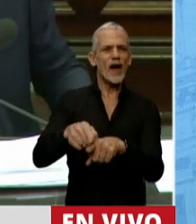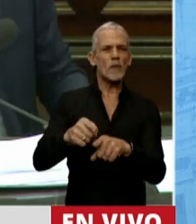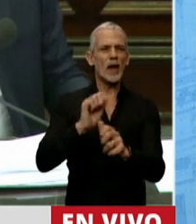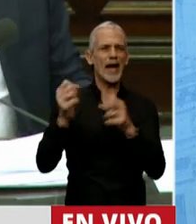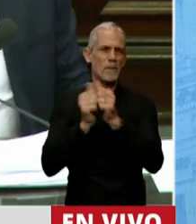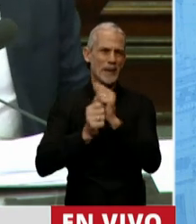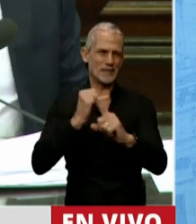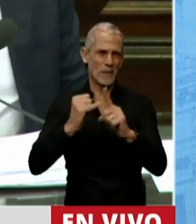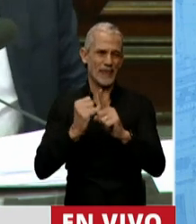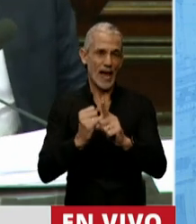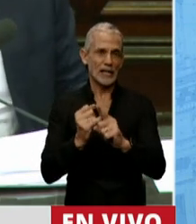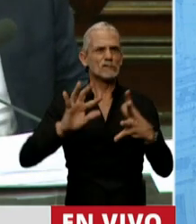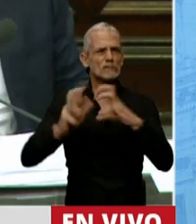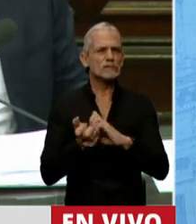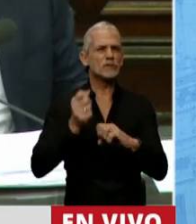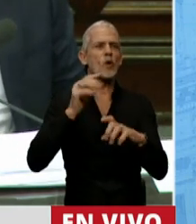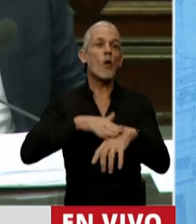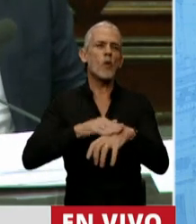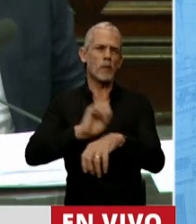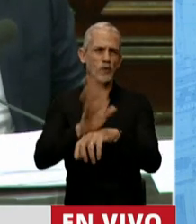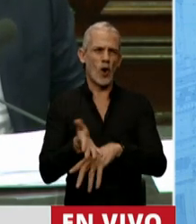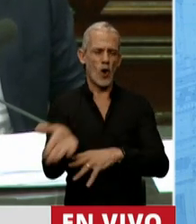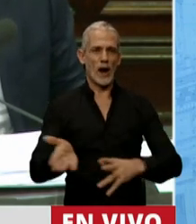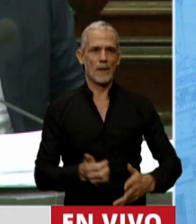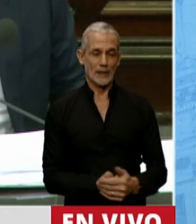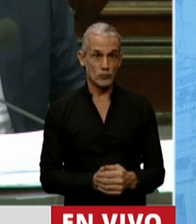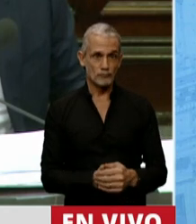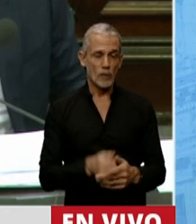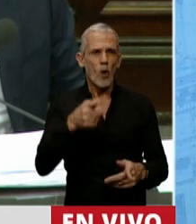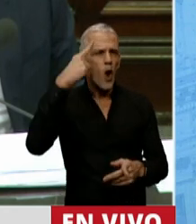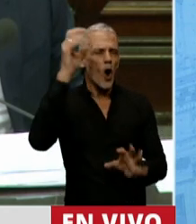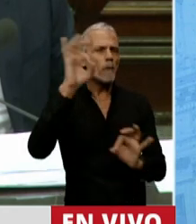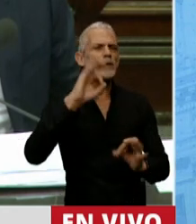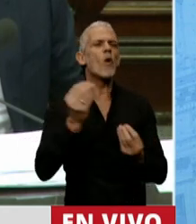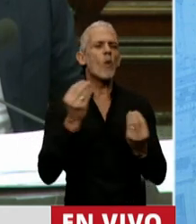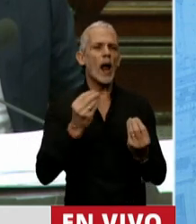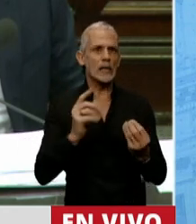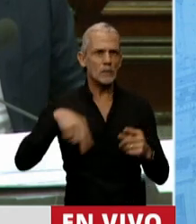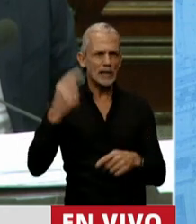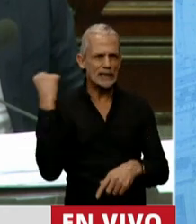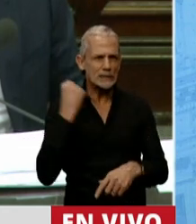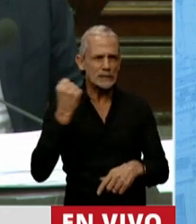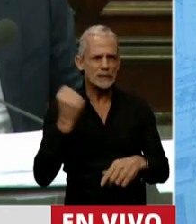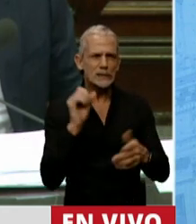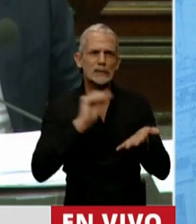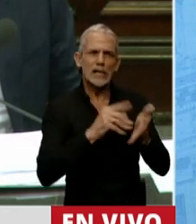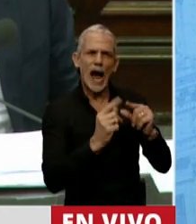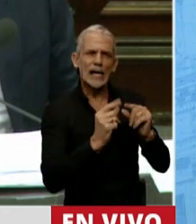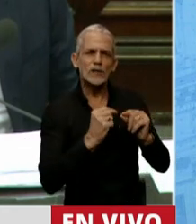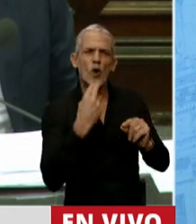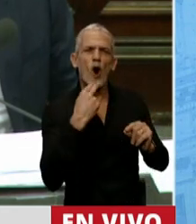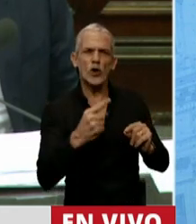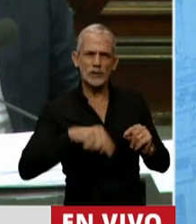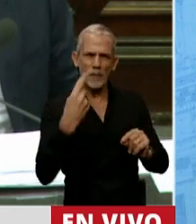perjudicadas por el COVID? ¿Qué opinión le merece a usted el afán de incluir un artículo como el artículo